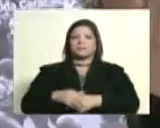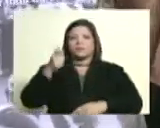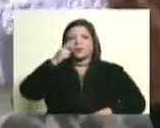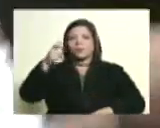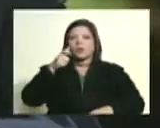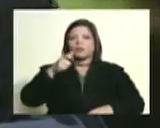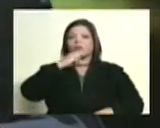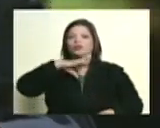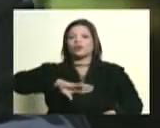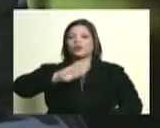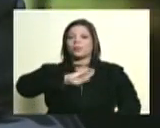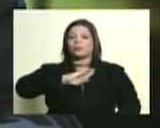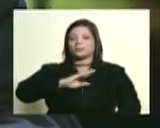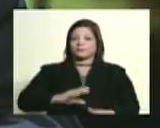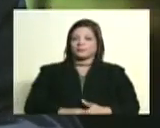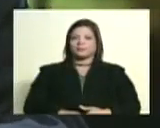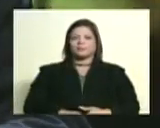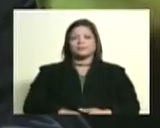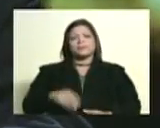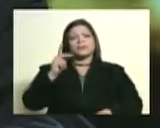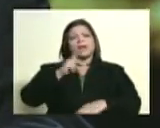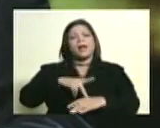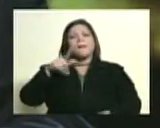es la historia Pedro